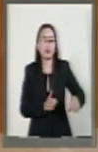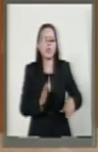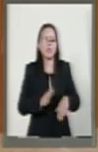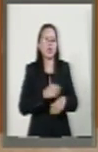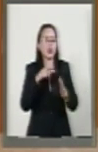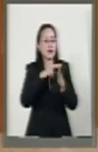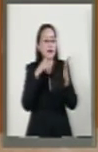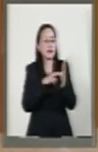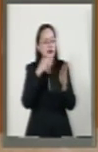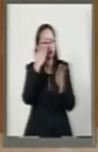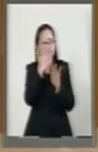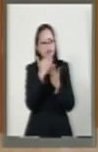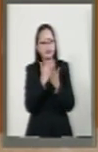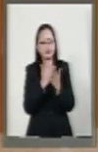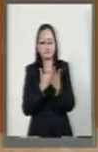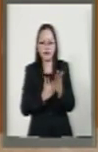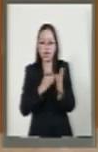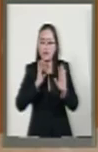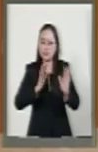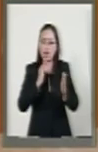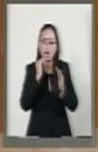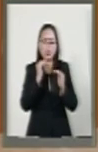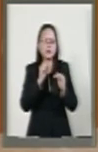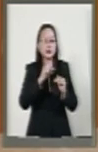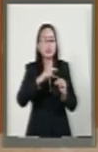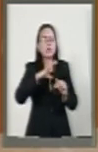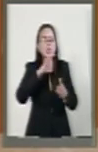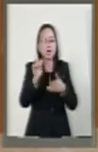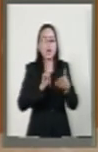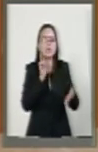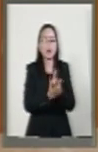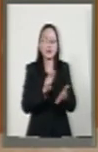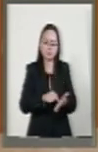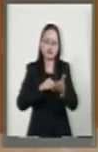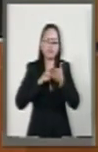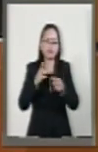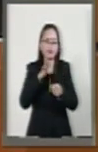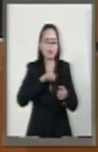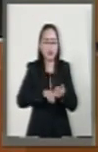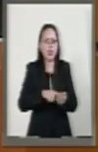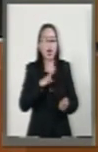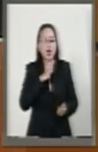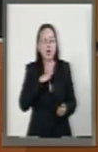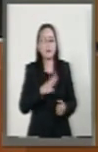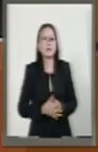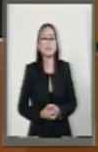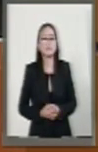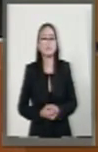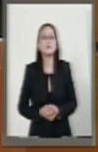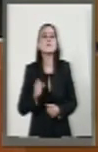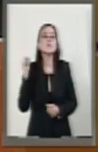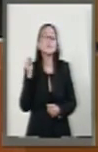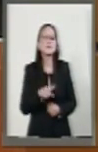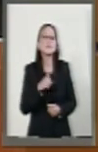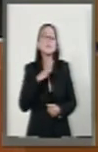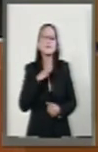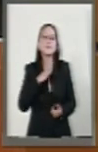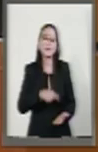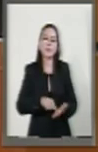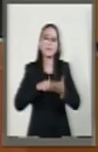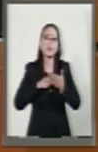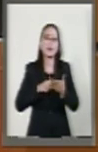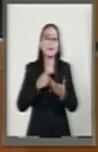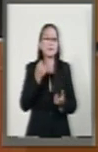los requisitos que se establecen en las leyes locales. También, y me parece que es una de las